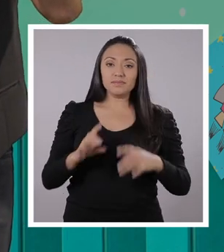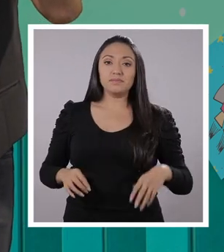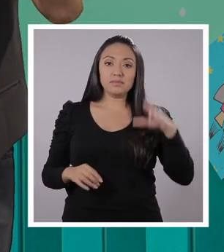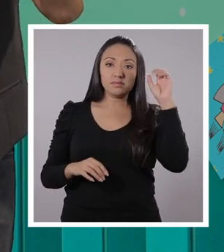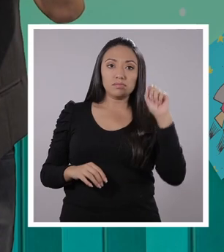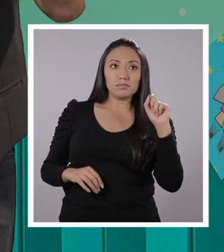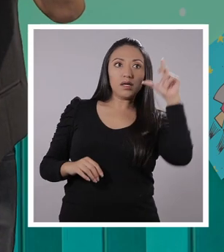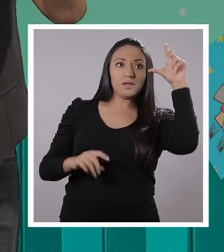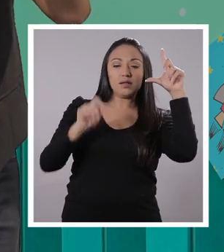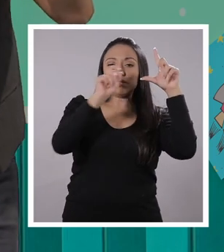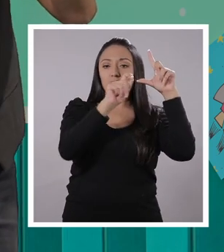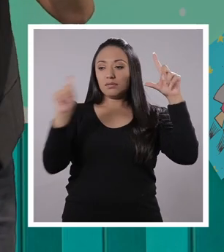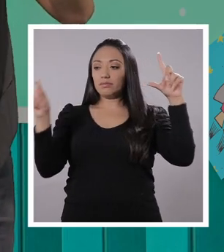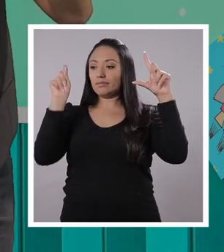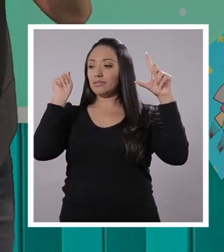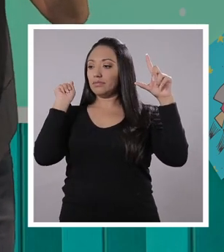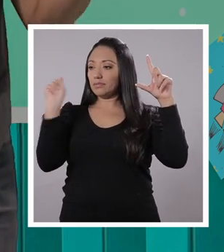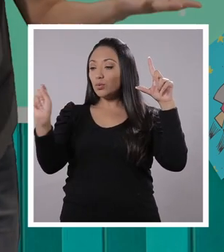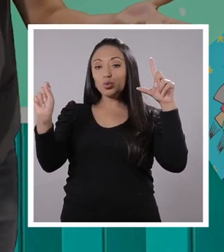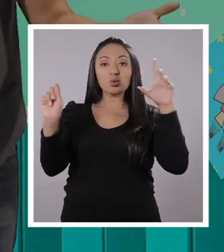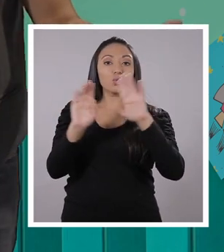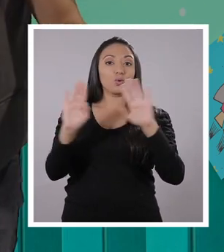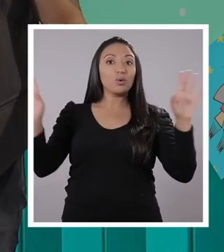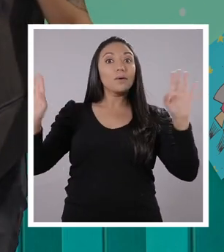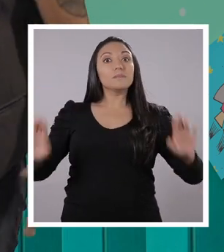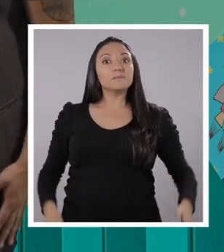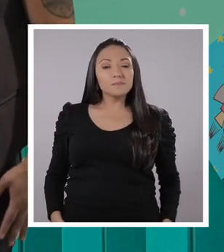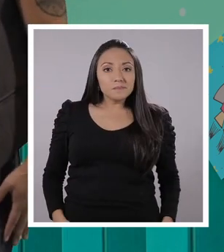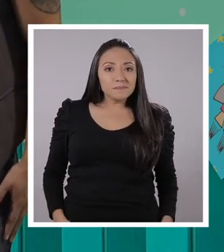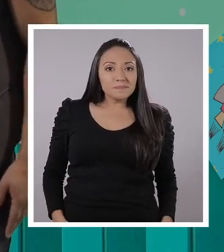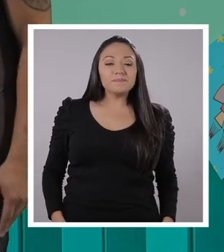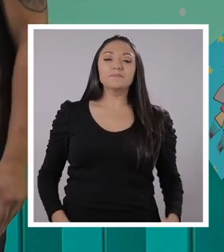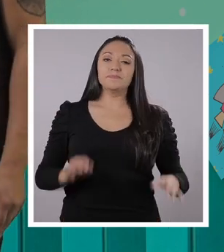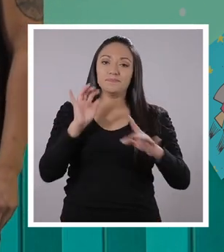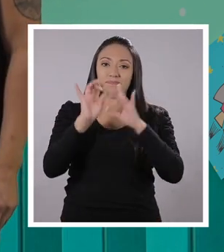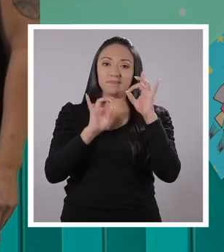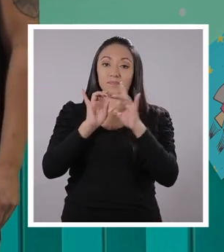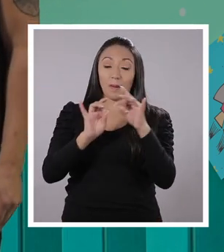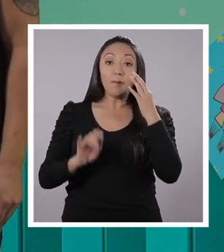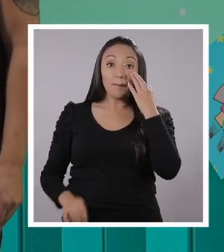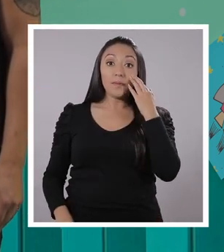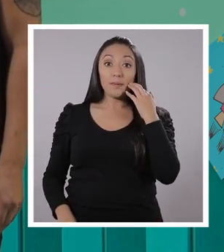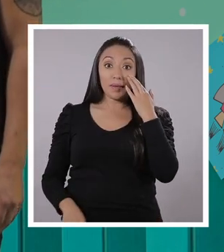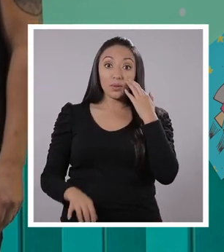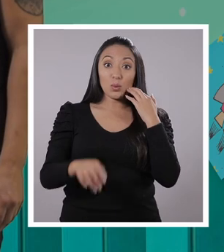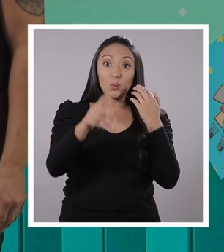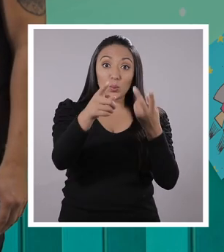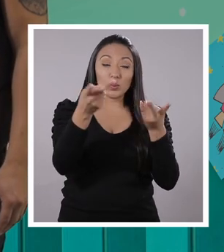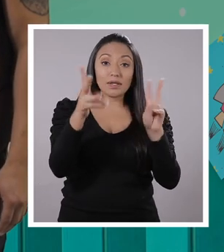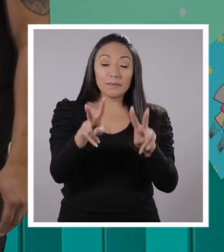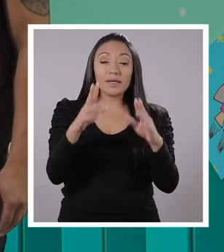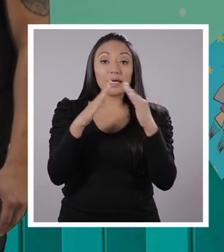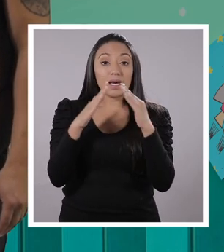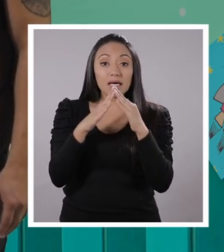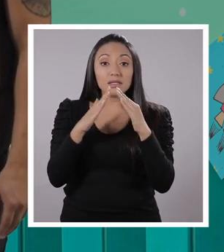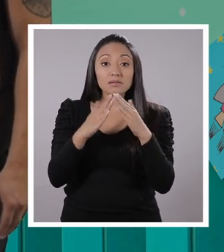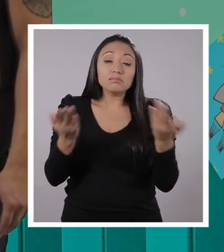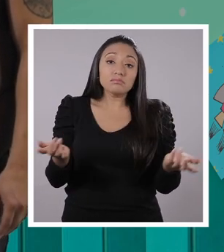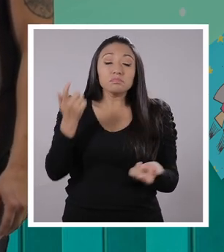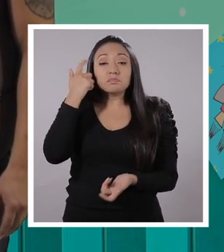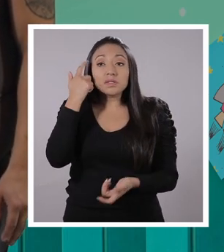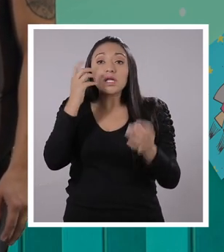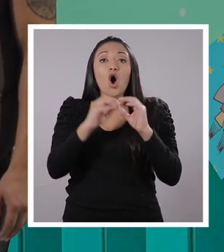Empieza con mayúscula y con un punto final se cierra la oración. Perfecto. Muy bien. Ustedes también en casa pueden buscar